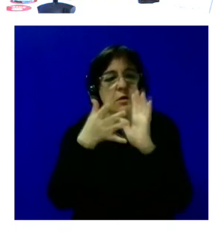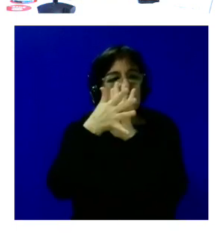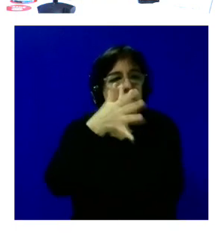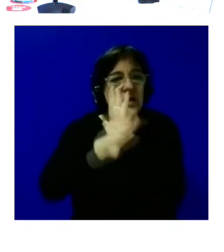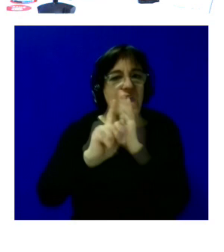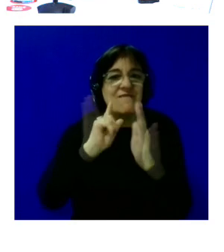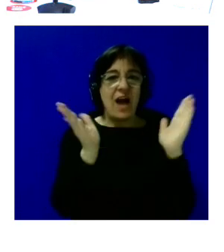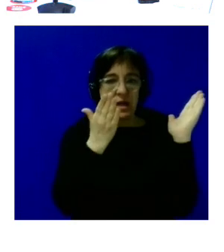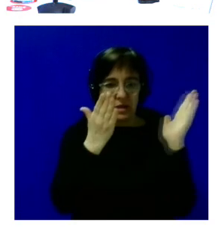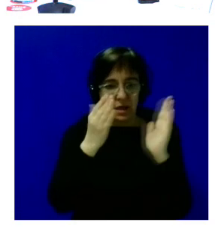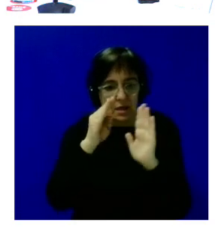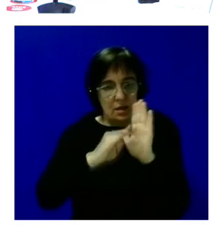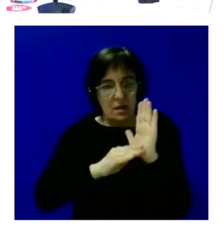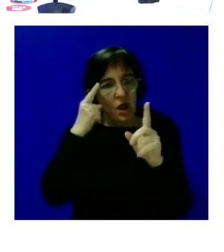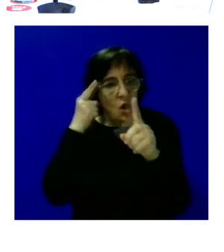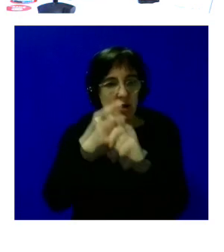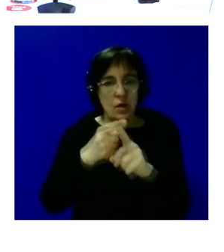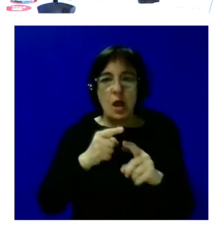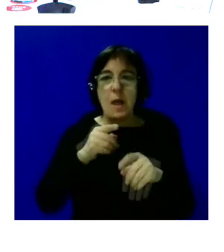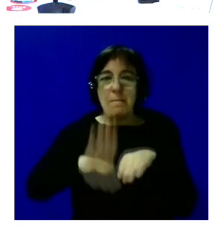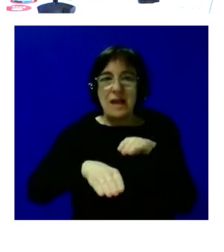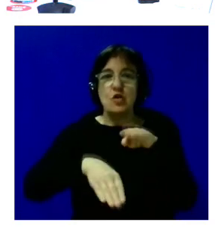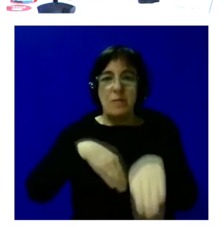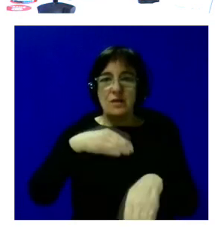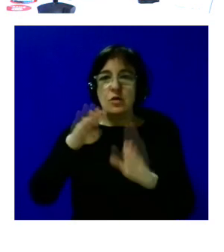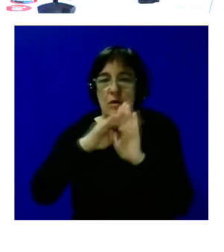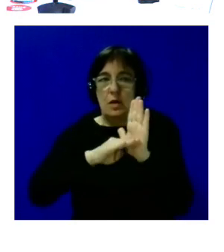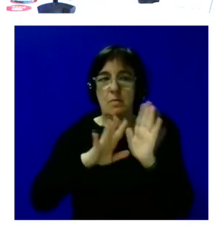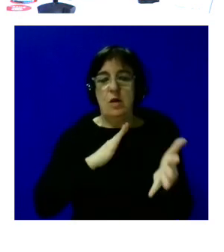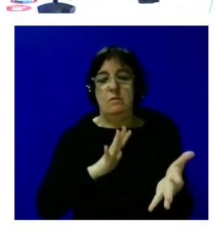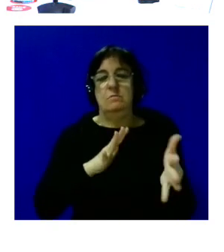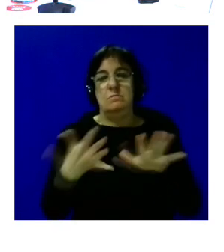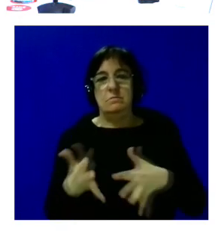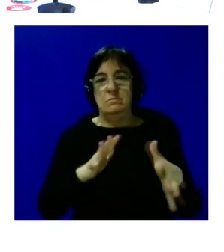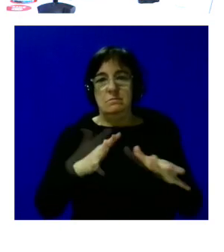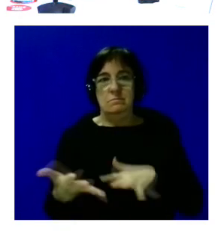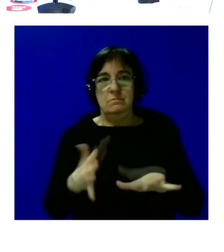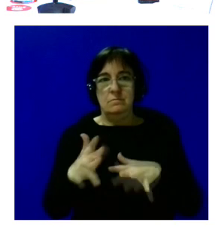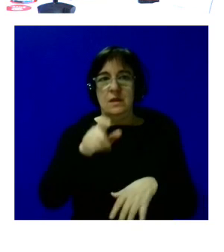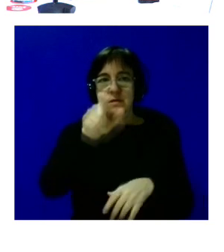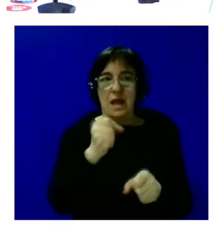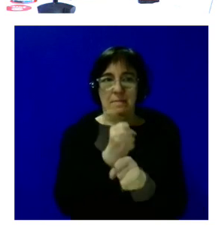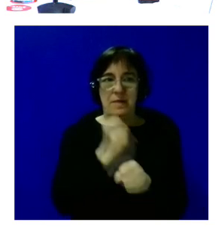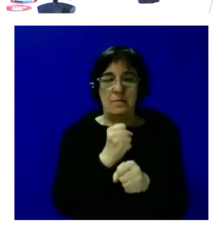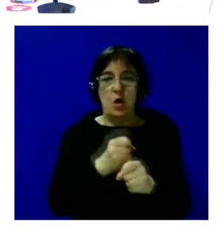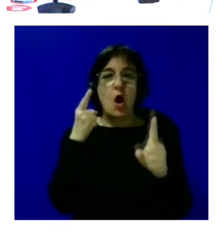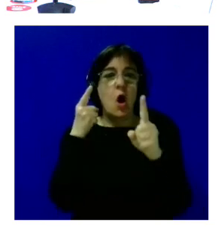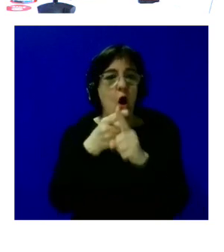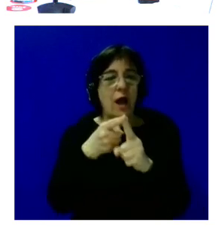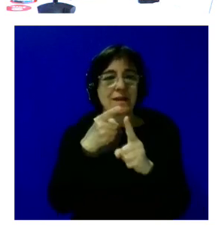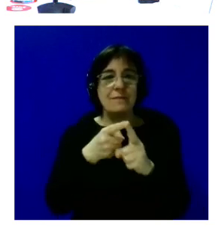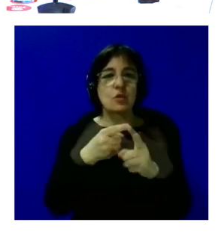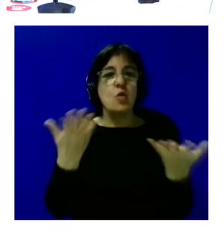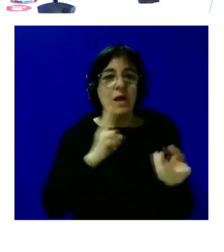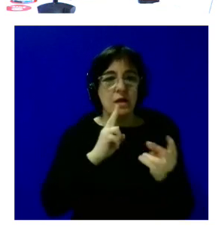la fase los pasos que hay que dar para poder implementar cada fase del empleo personalizado a qué objetivos responde